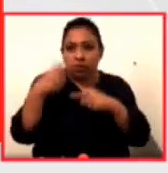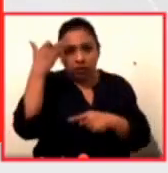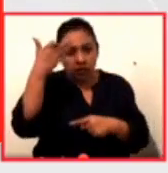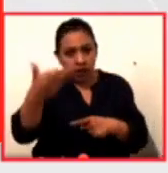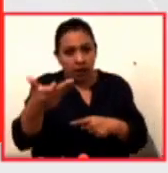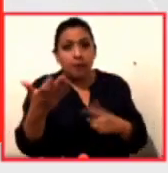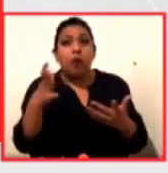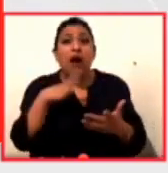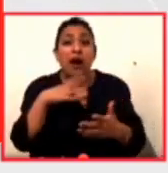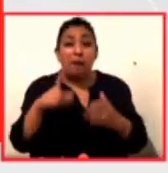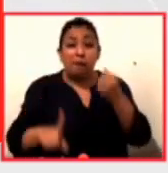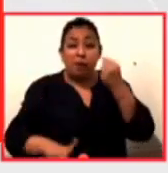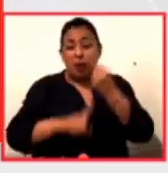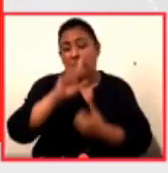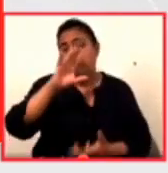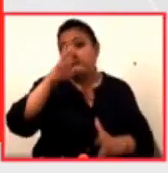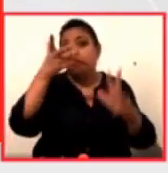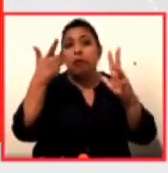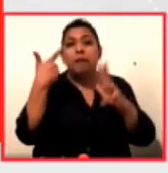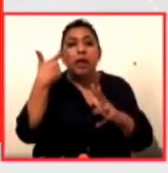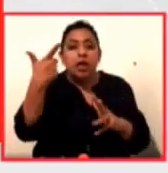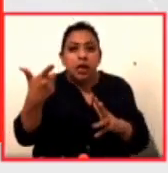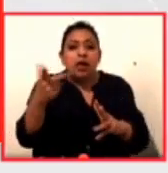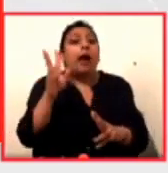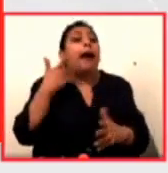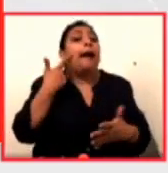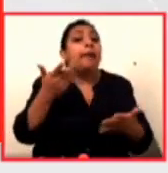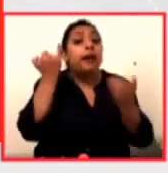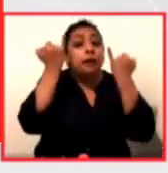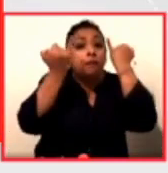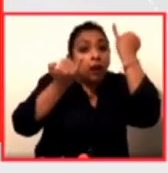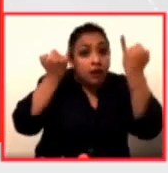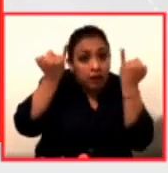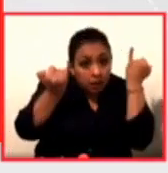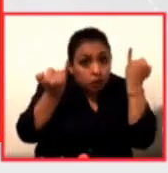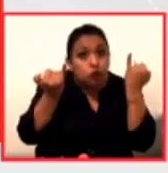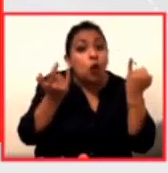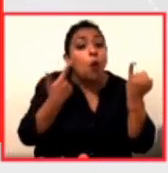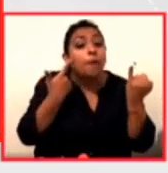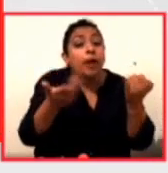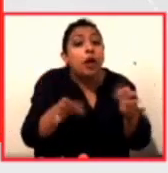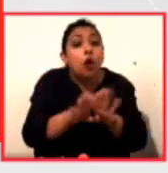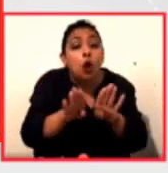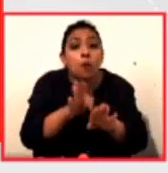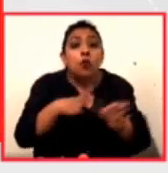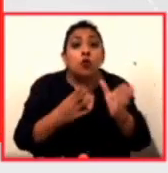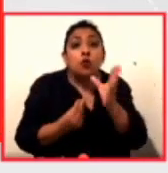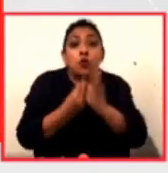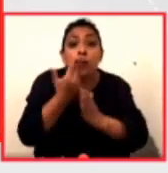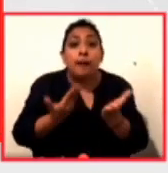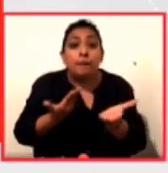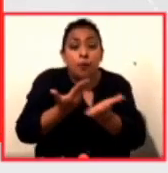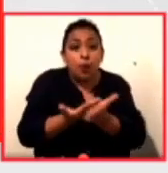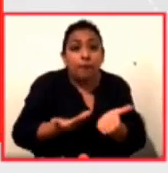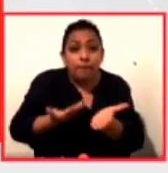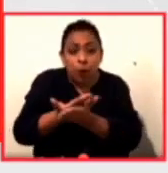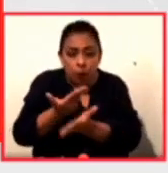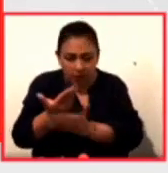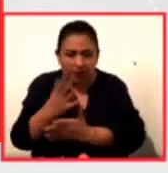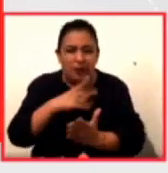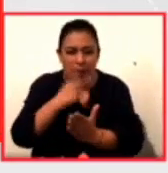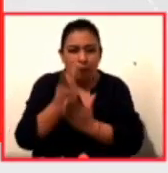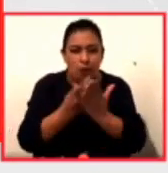Esta crisis ha puesto a prueba nuestra imaginación y nuestra capacidad creativa de generar nuevas alternativas. El proyecto